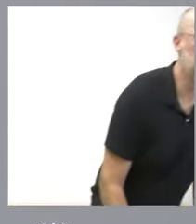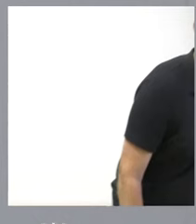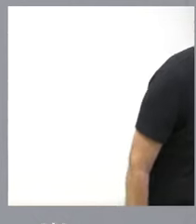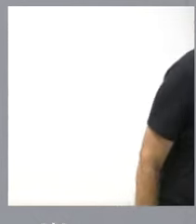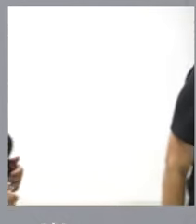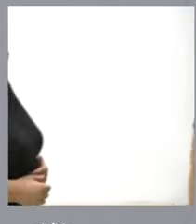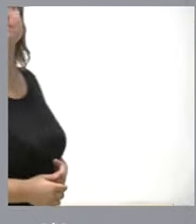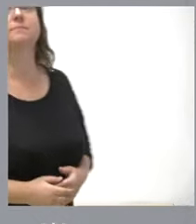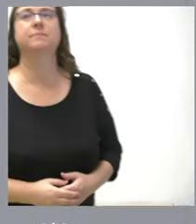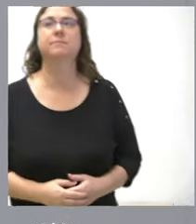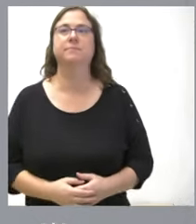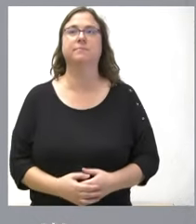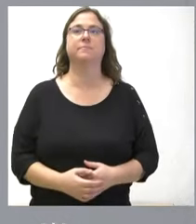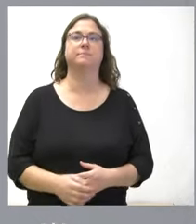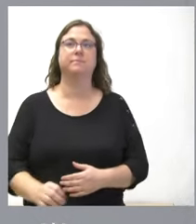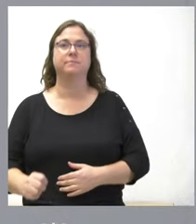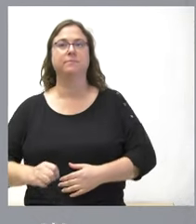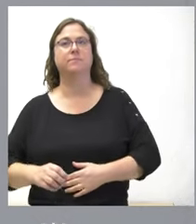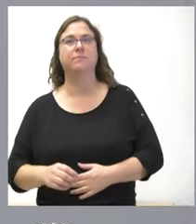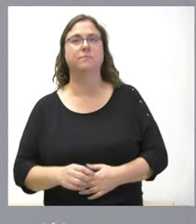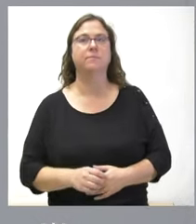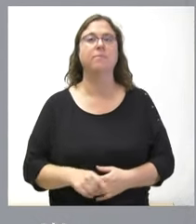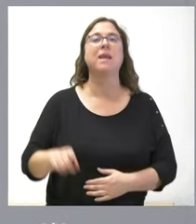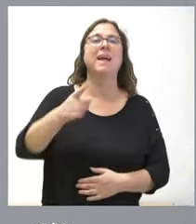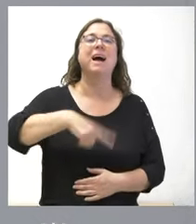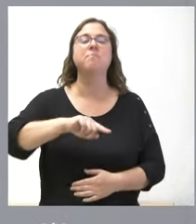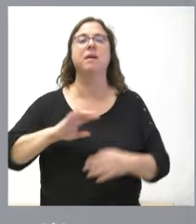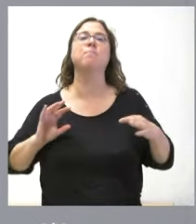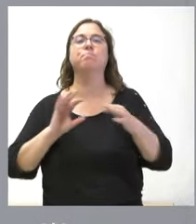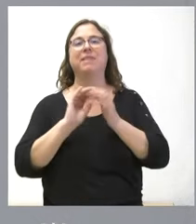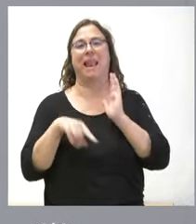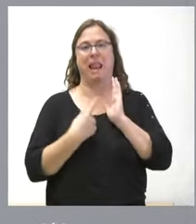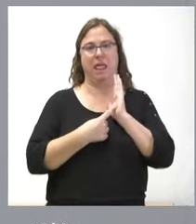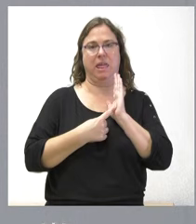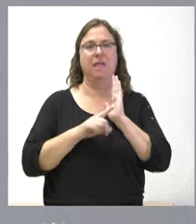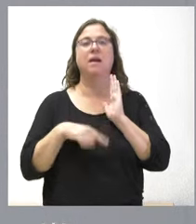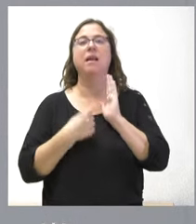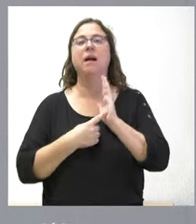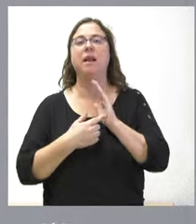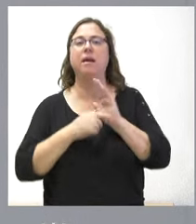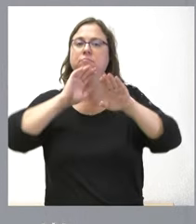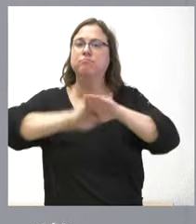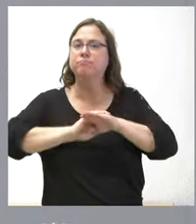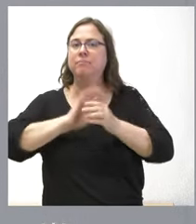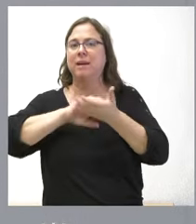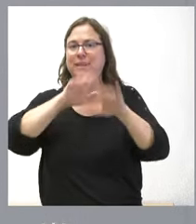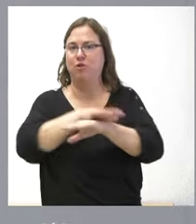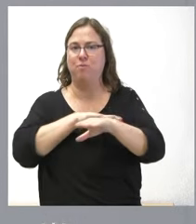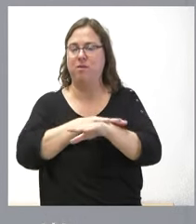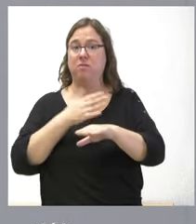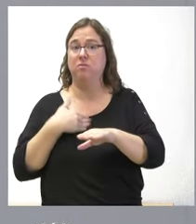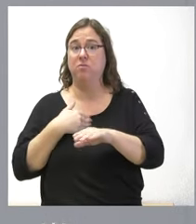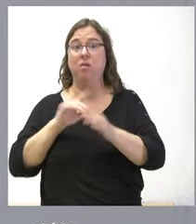ayer se aprobó una ley y esa ley es de aplicación para el Gobierno de Castilla y León nosotros no nos podemos saltar esa ley no podemos aprobar